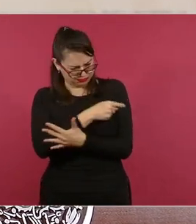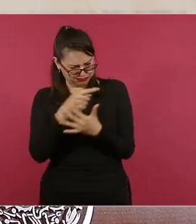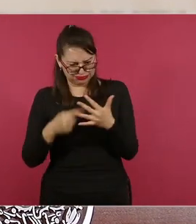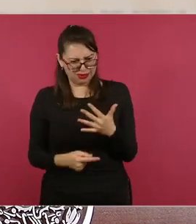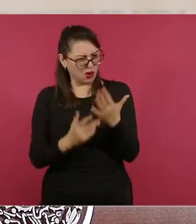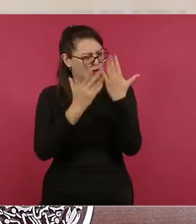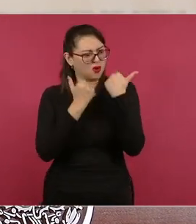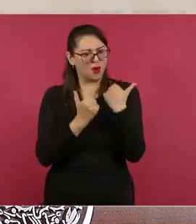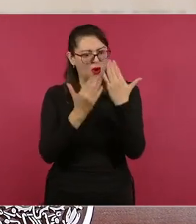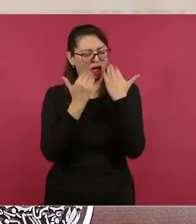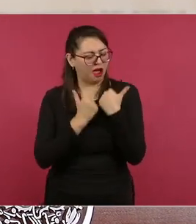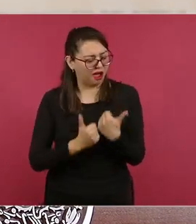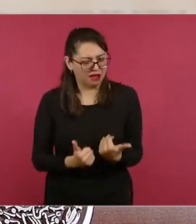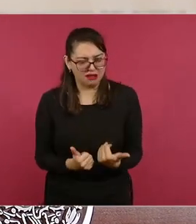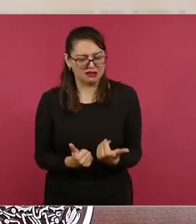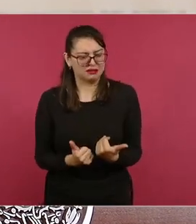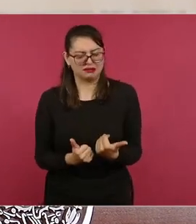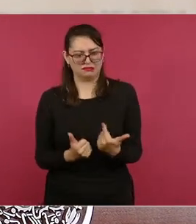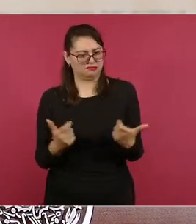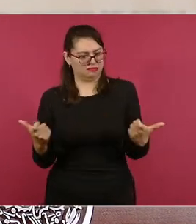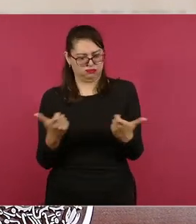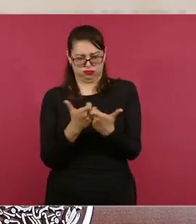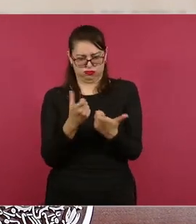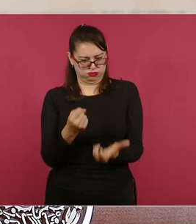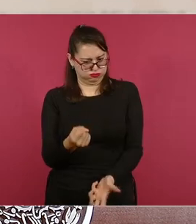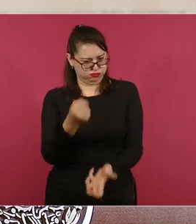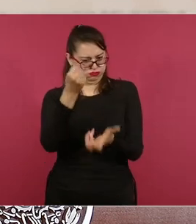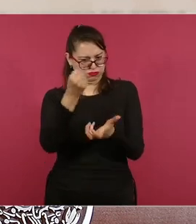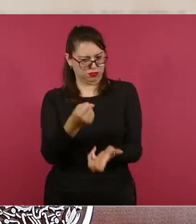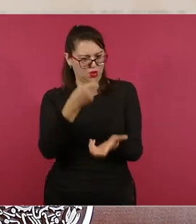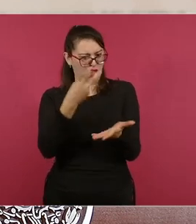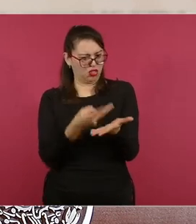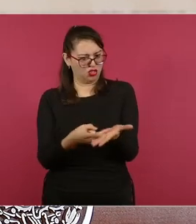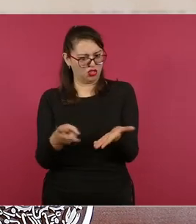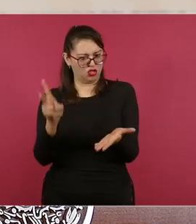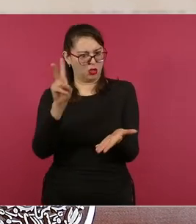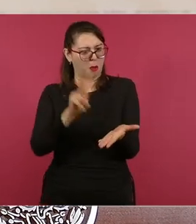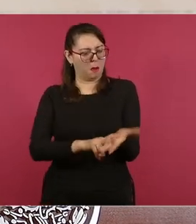es un fondo de